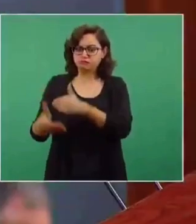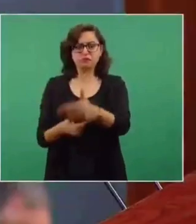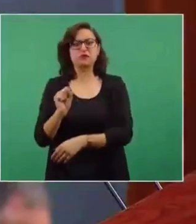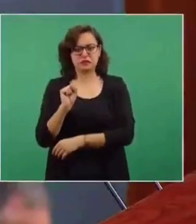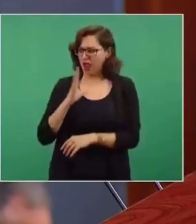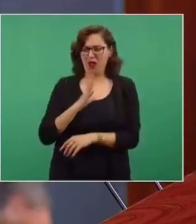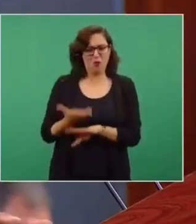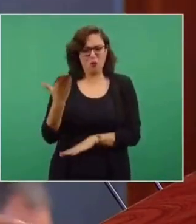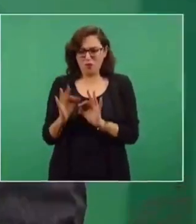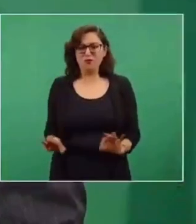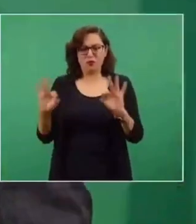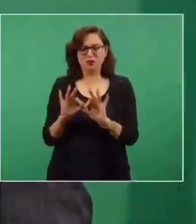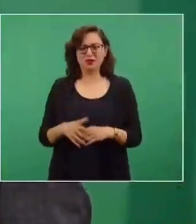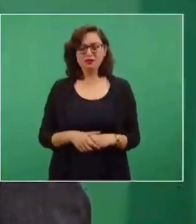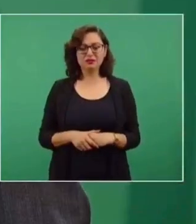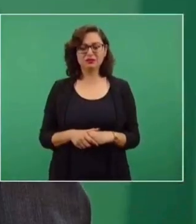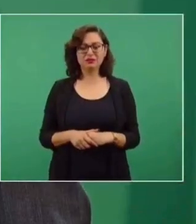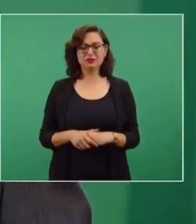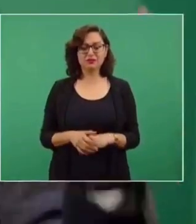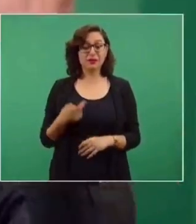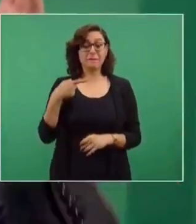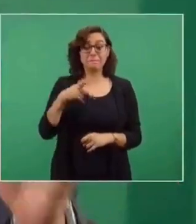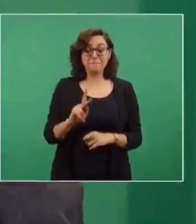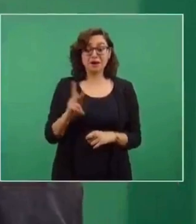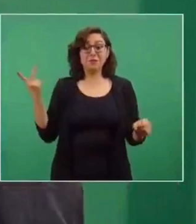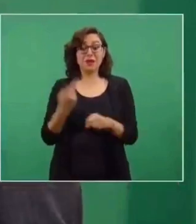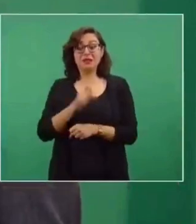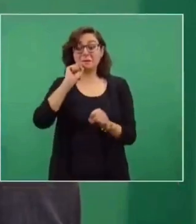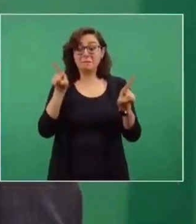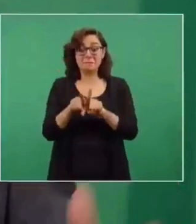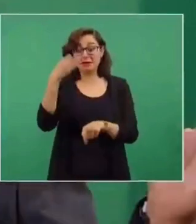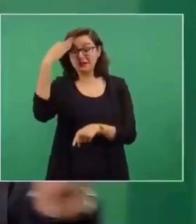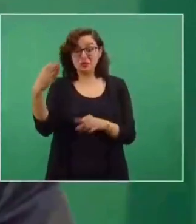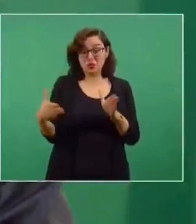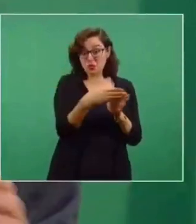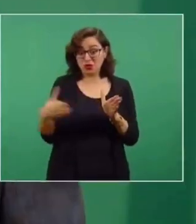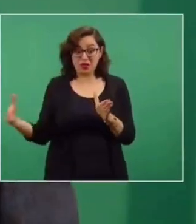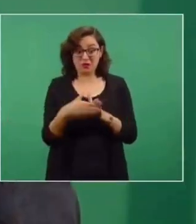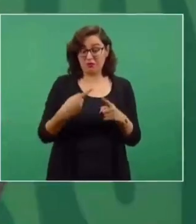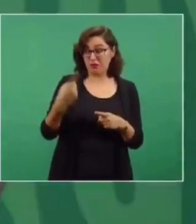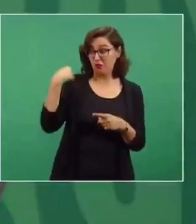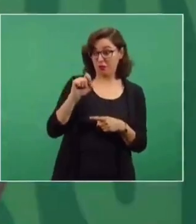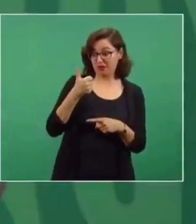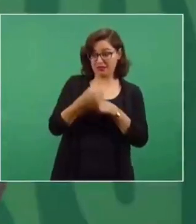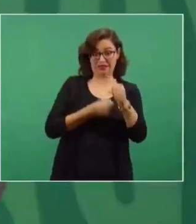sí, pero en ese mismo periodo, de Beijing a la fecha,